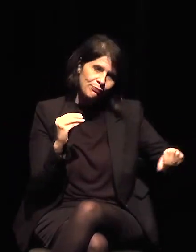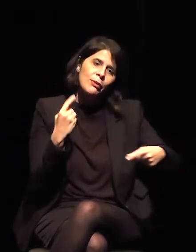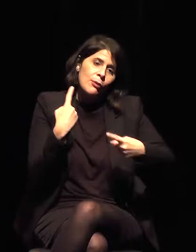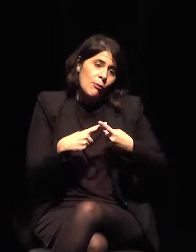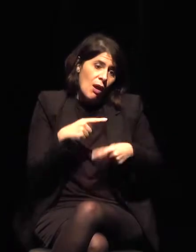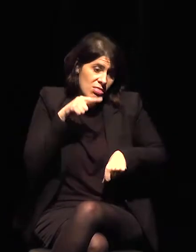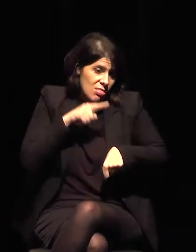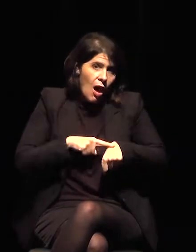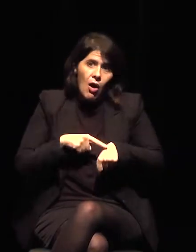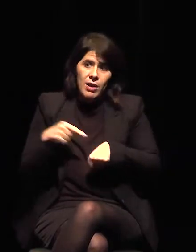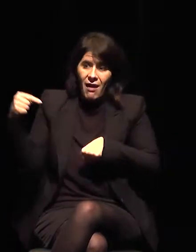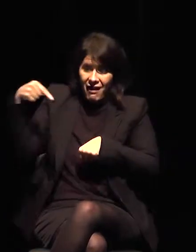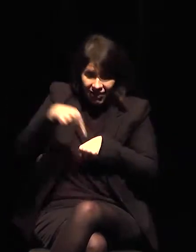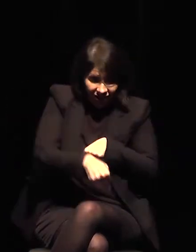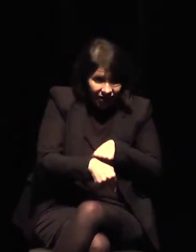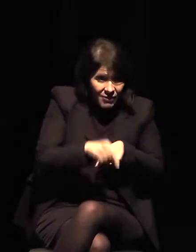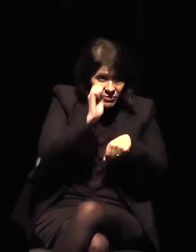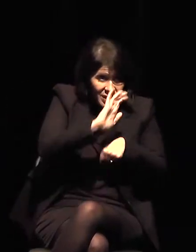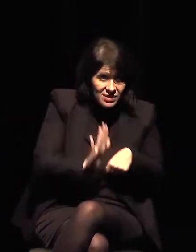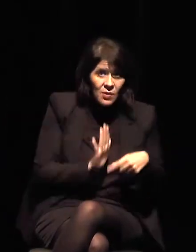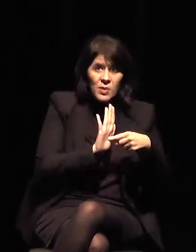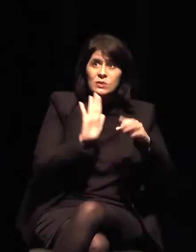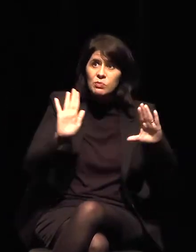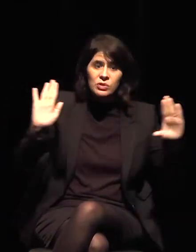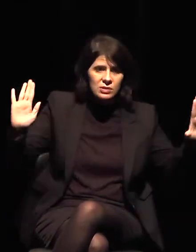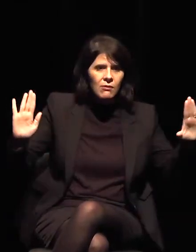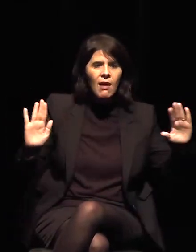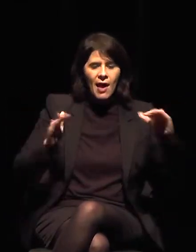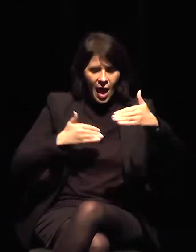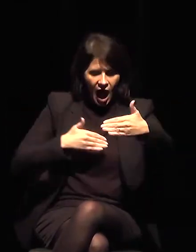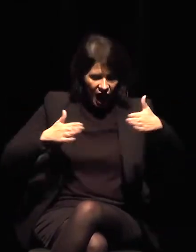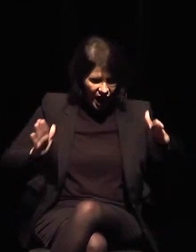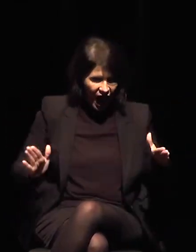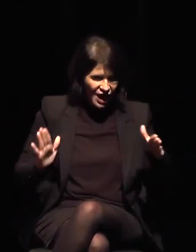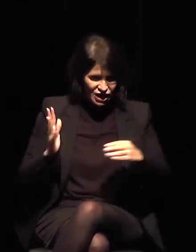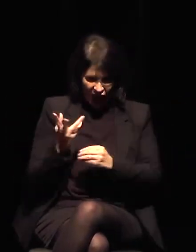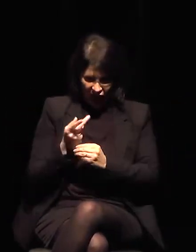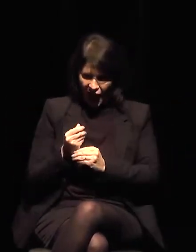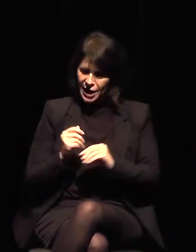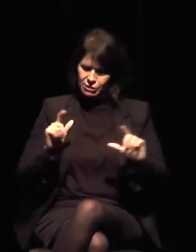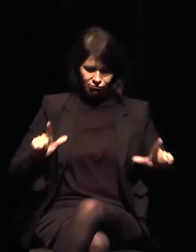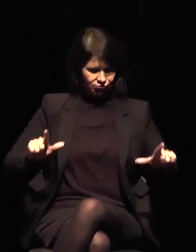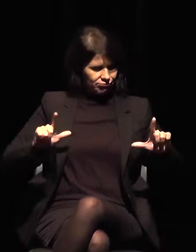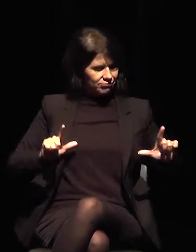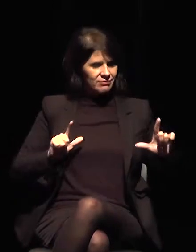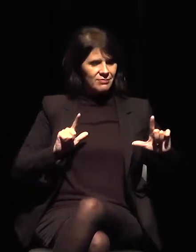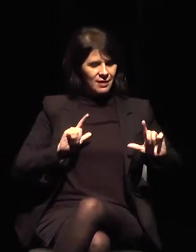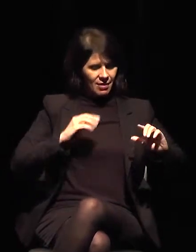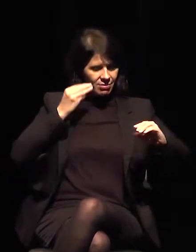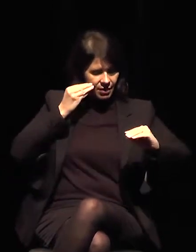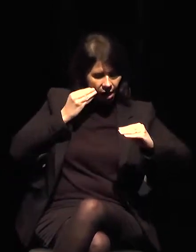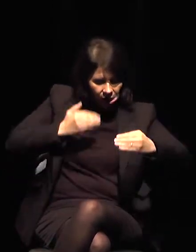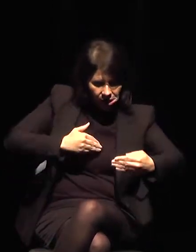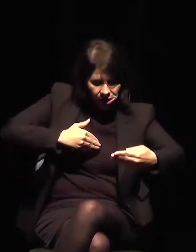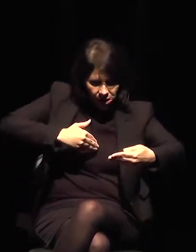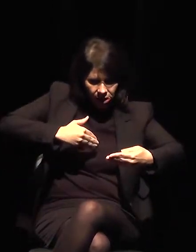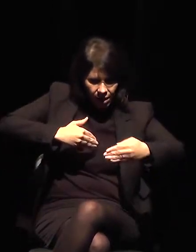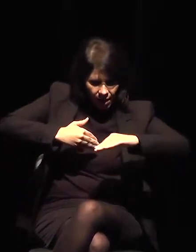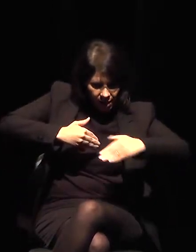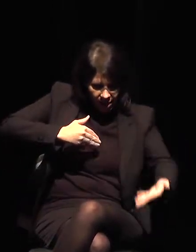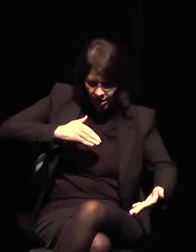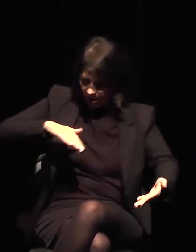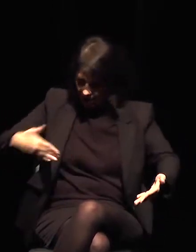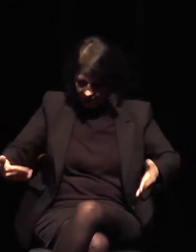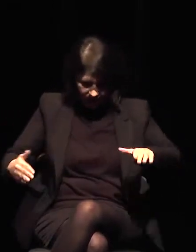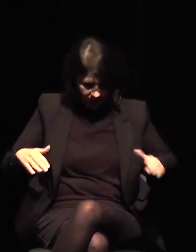abren las cajas, y bueno, son bienes que a veces no se pueden abrir en condiciones poco favorables, en puertos y aeropuertos